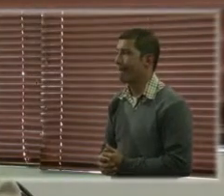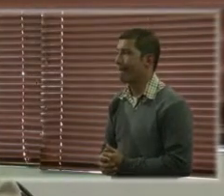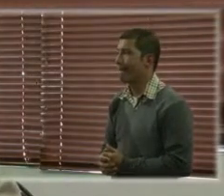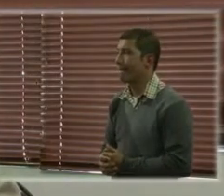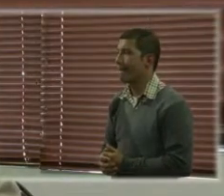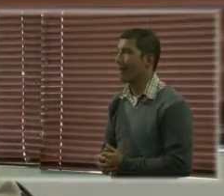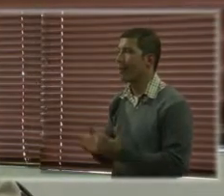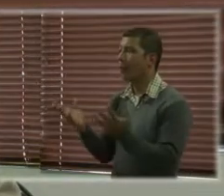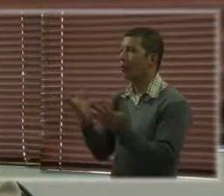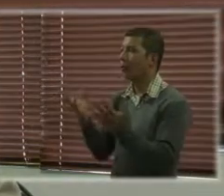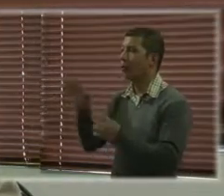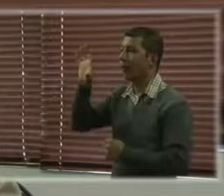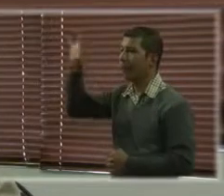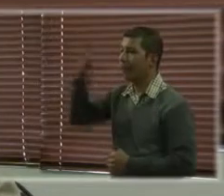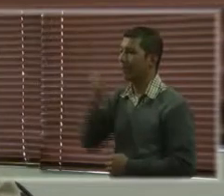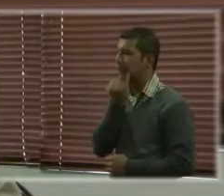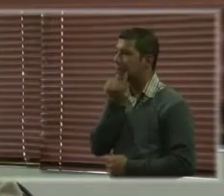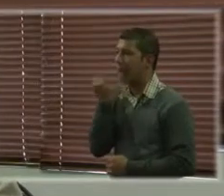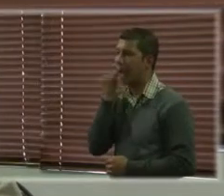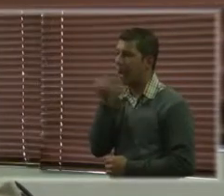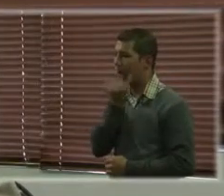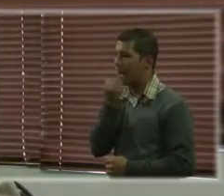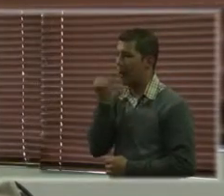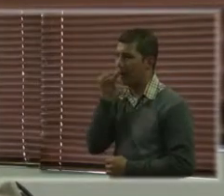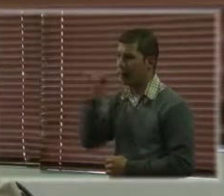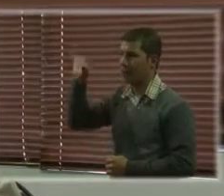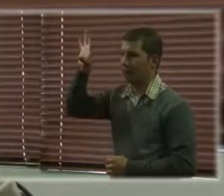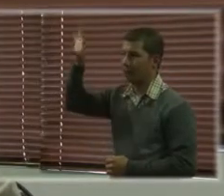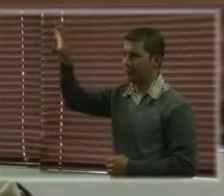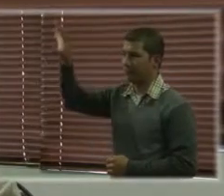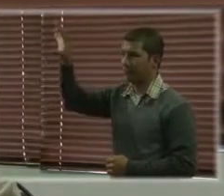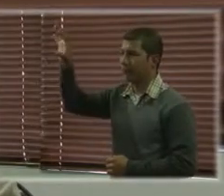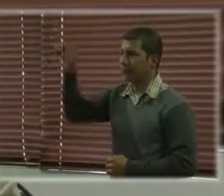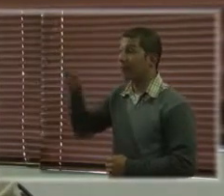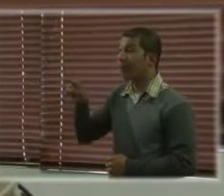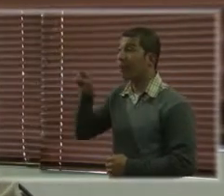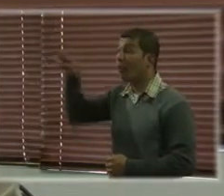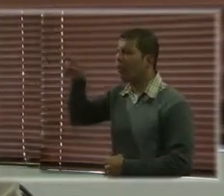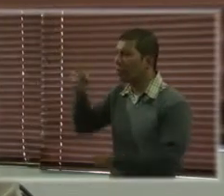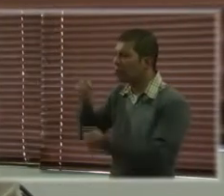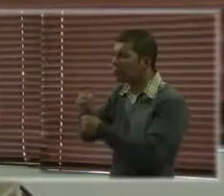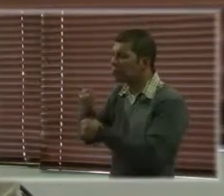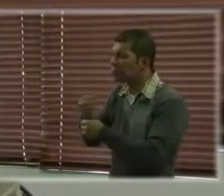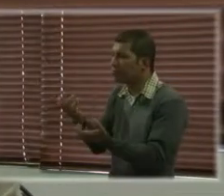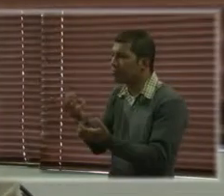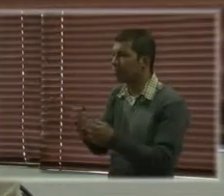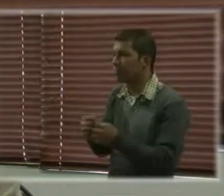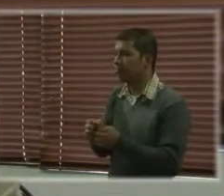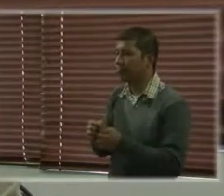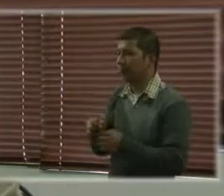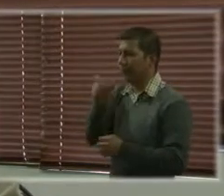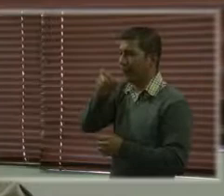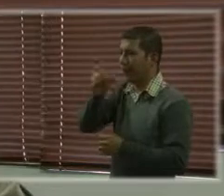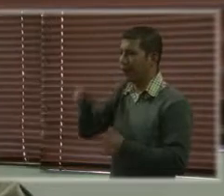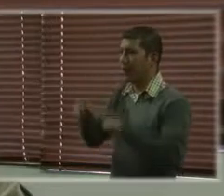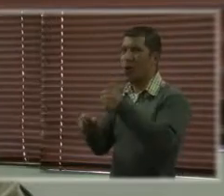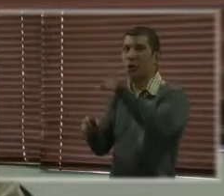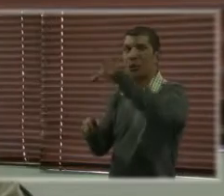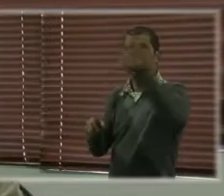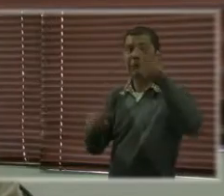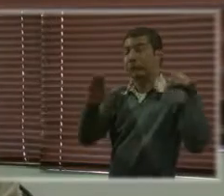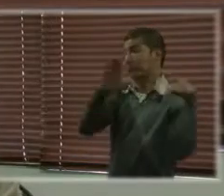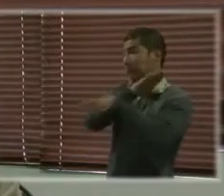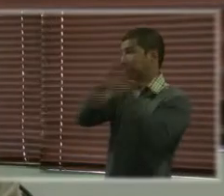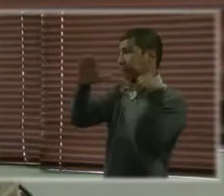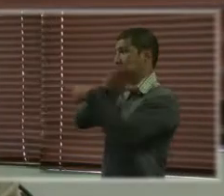ocupados de Israel y esta práctica nos pareció también muy importante porque trabaja específicamente con población refugiada y